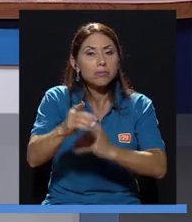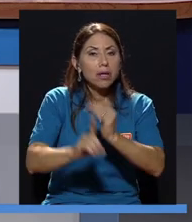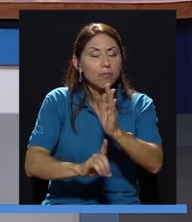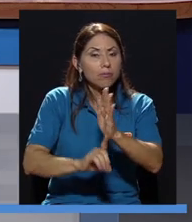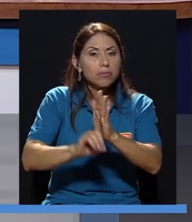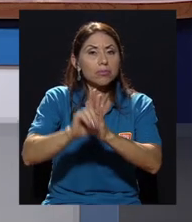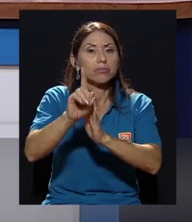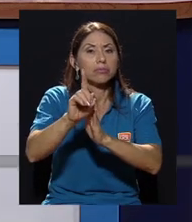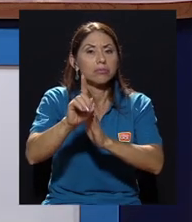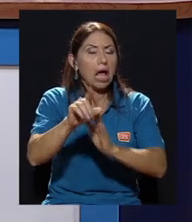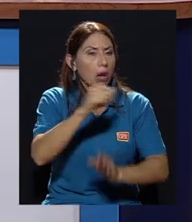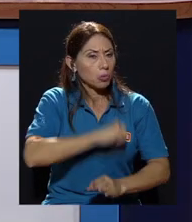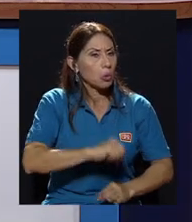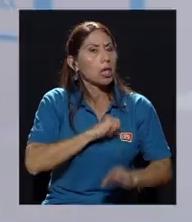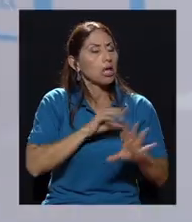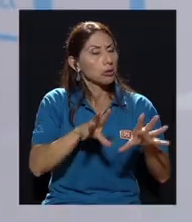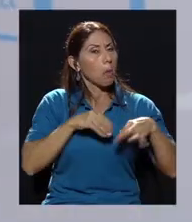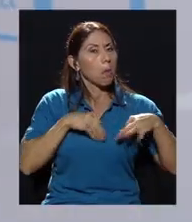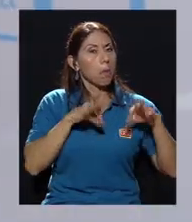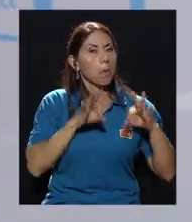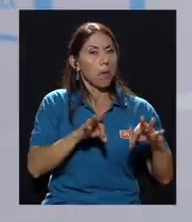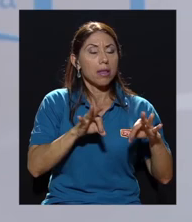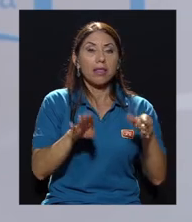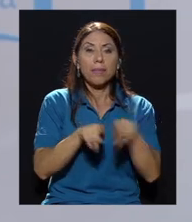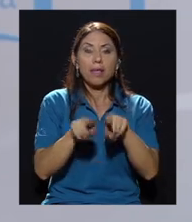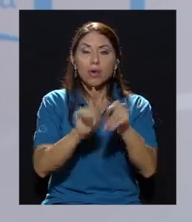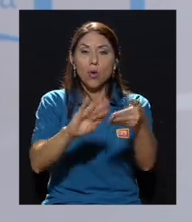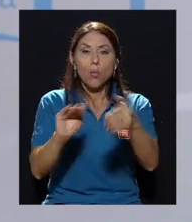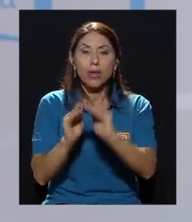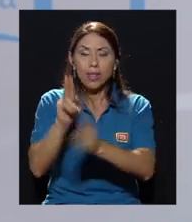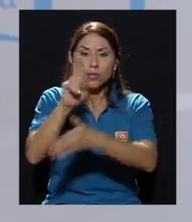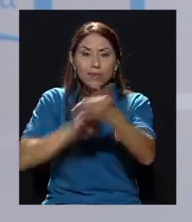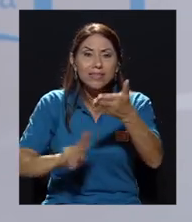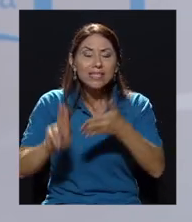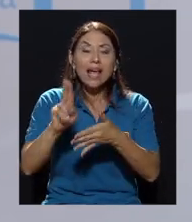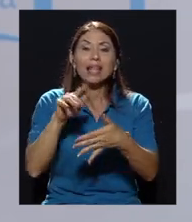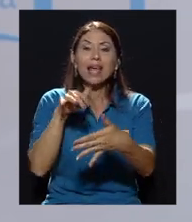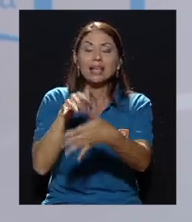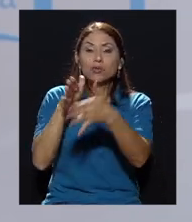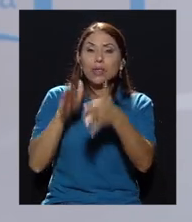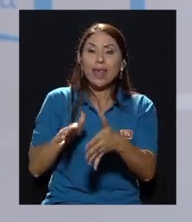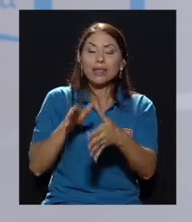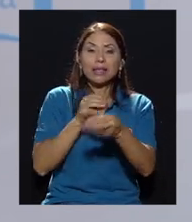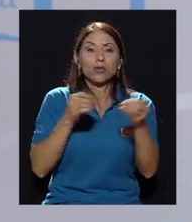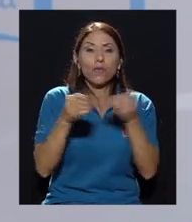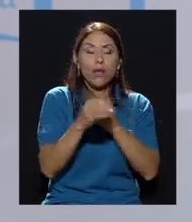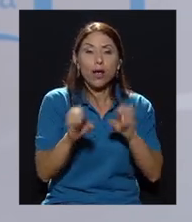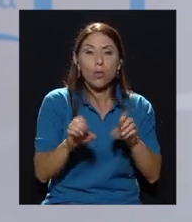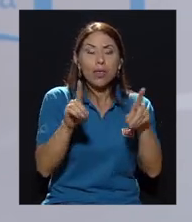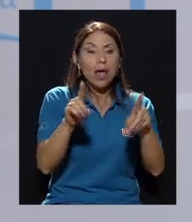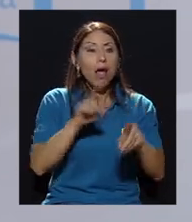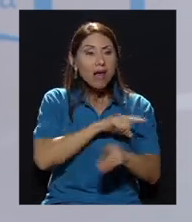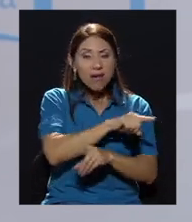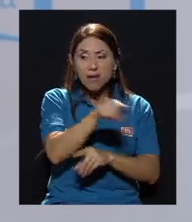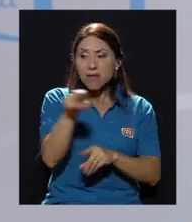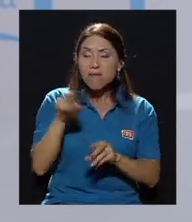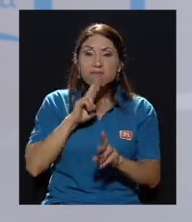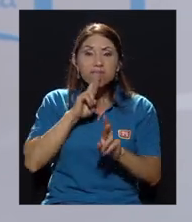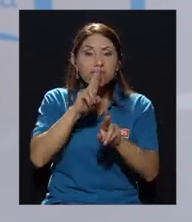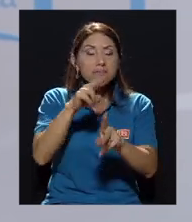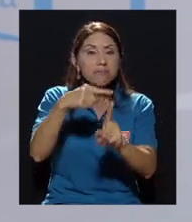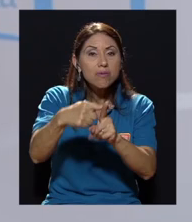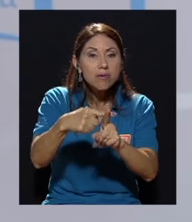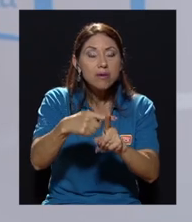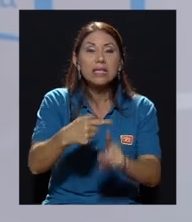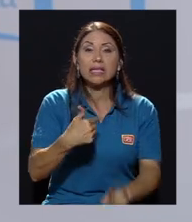Desde las autoridades hasta la comunidad universitaria en general, estudiantes, unidades académicas han respondido de forma muy positiva.